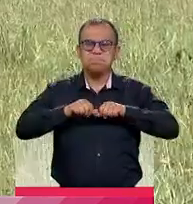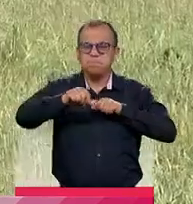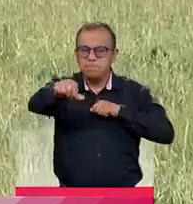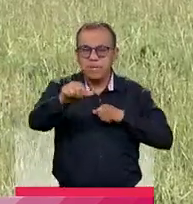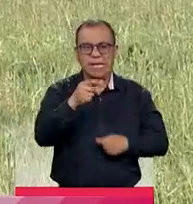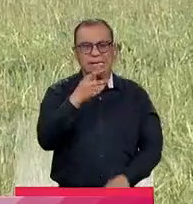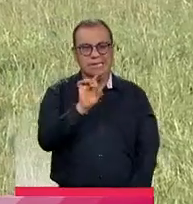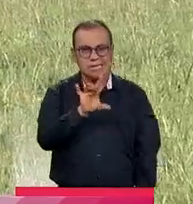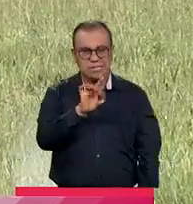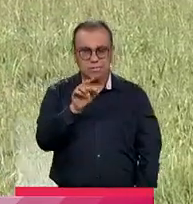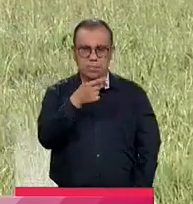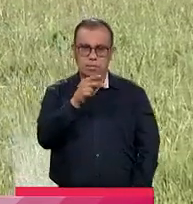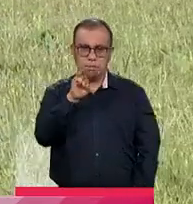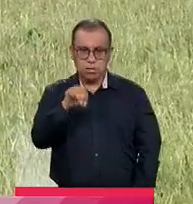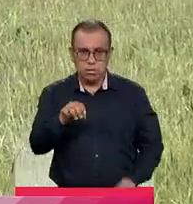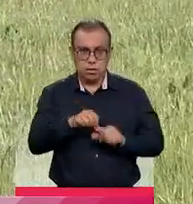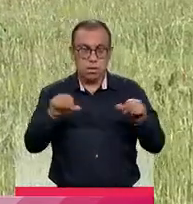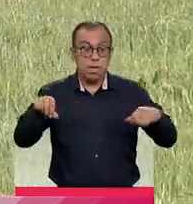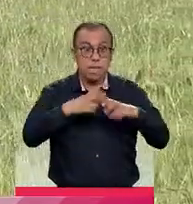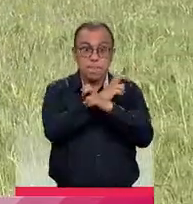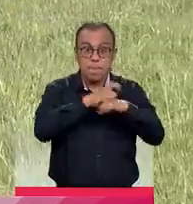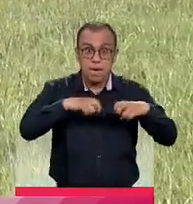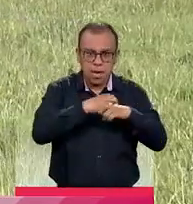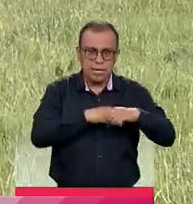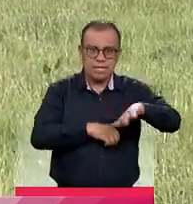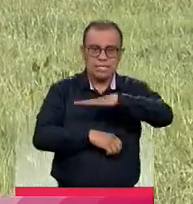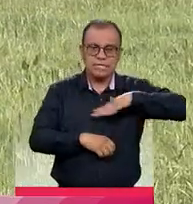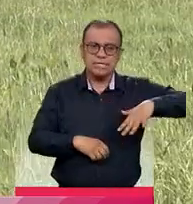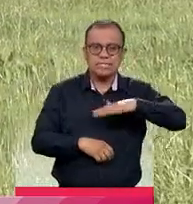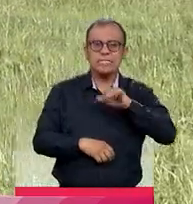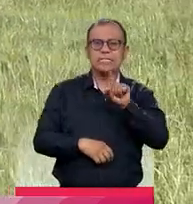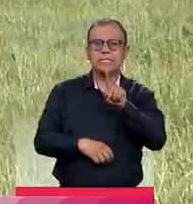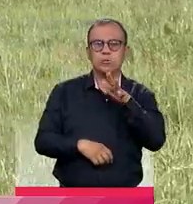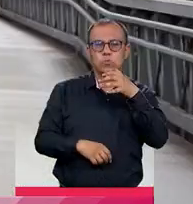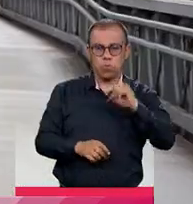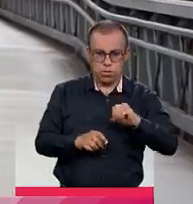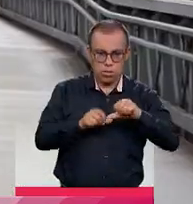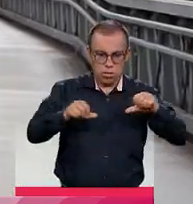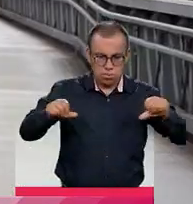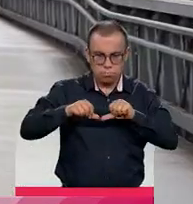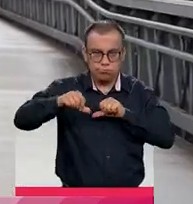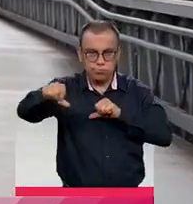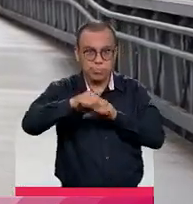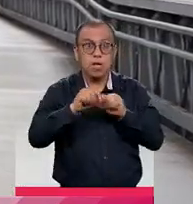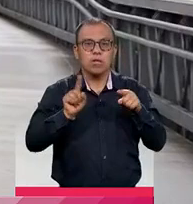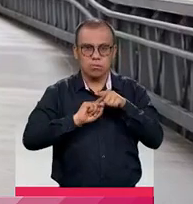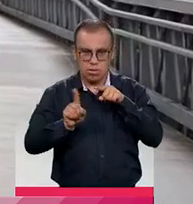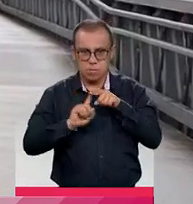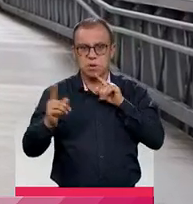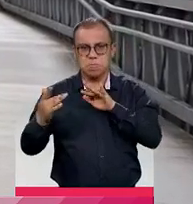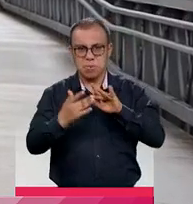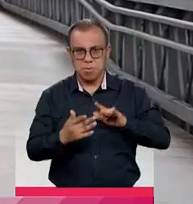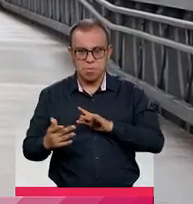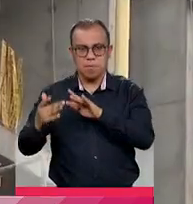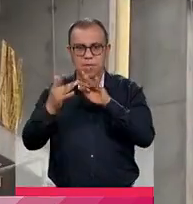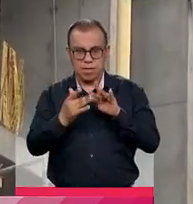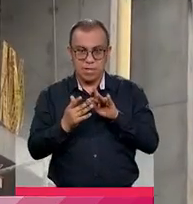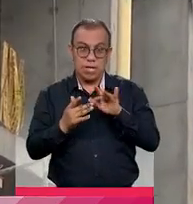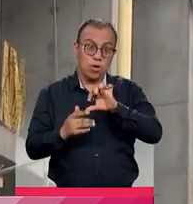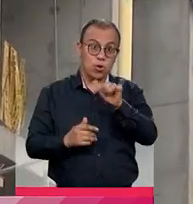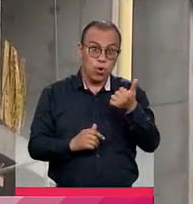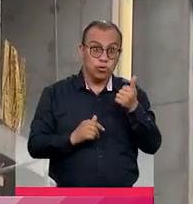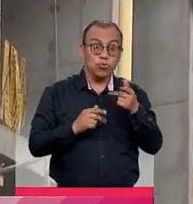kilómetros, un parque metropolitano de 150 hectáreas y puntos de conexión con Transmilenio y el Regio Tram de Occidente